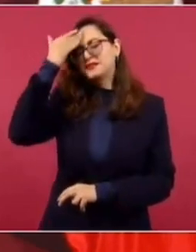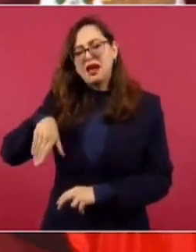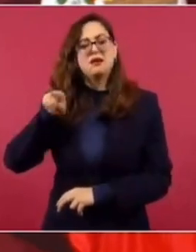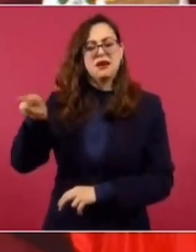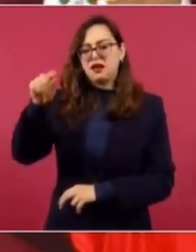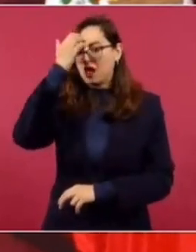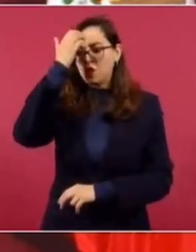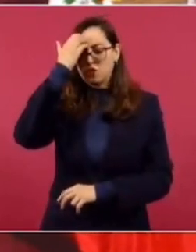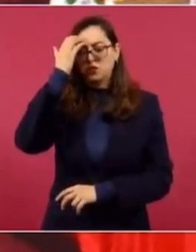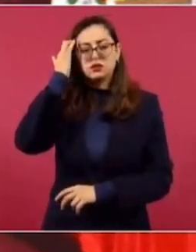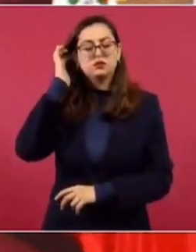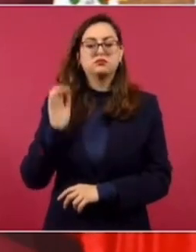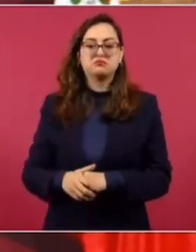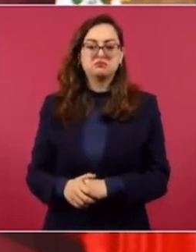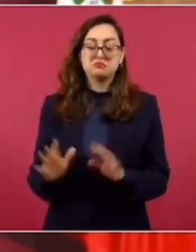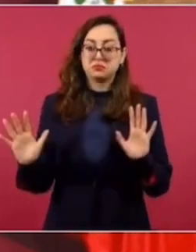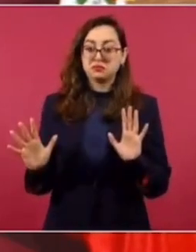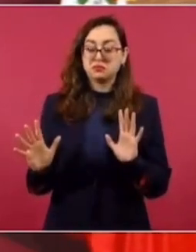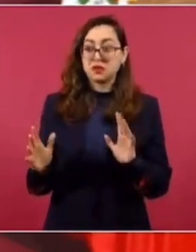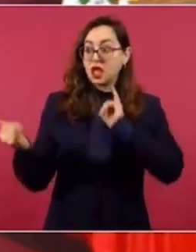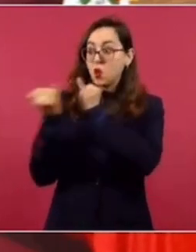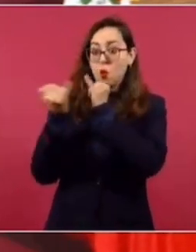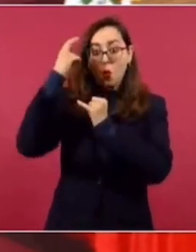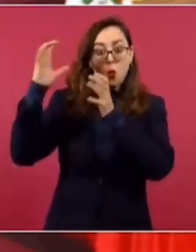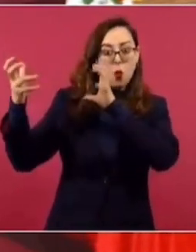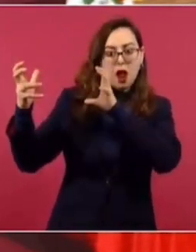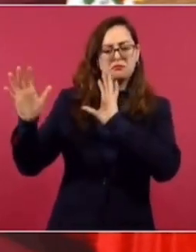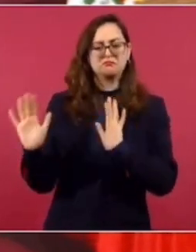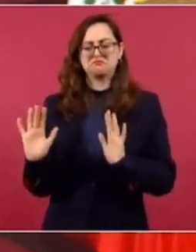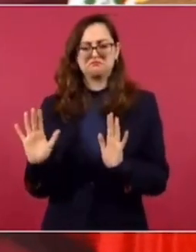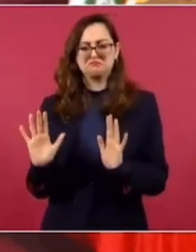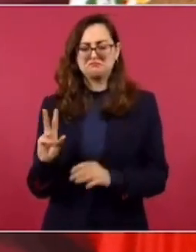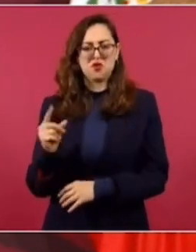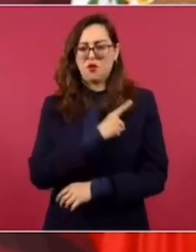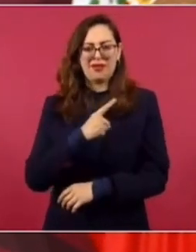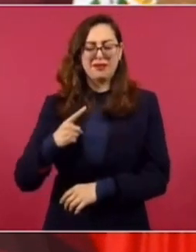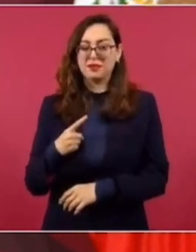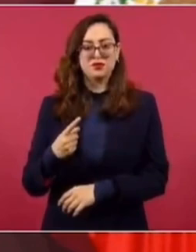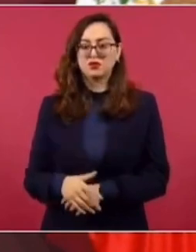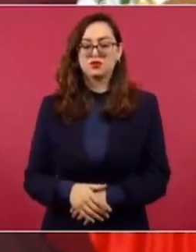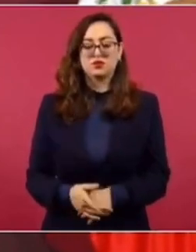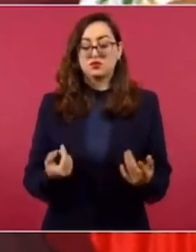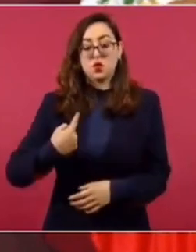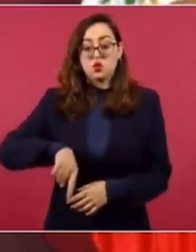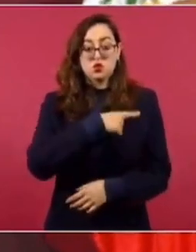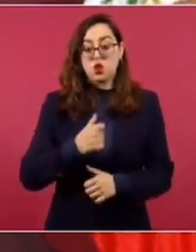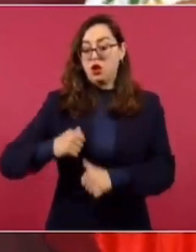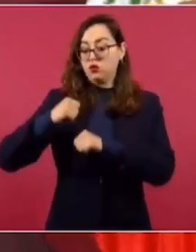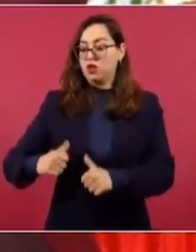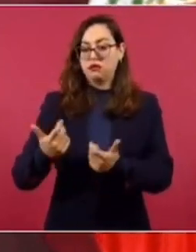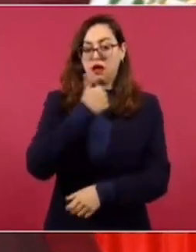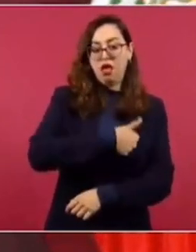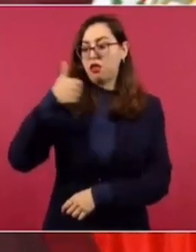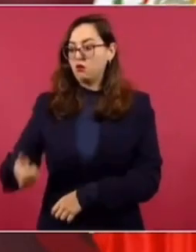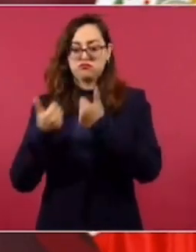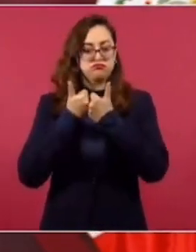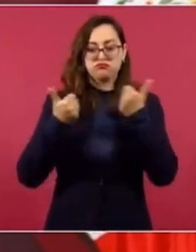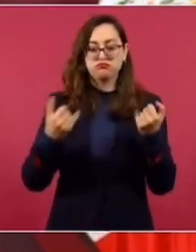no tenemos por qué pensar lo mismo, no solo porque representamos dos poderes que son independientes, son autónomos,